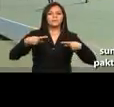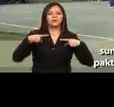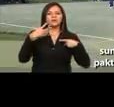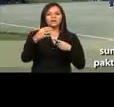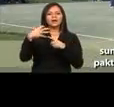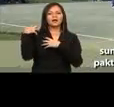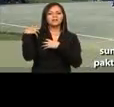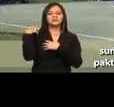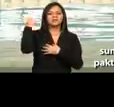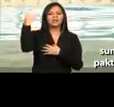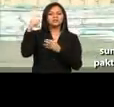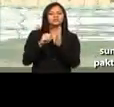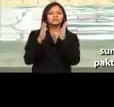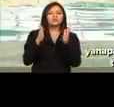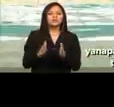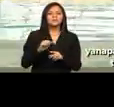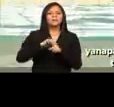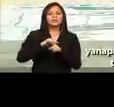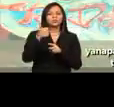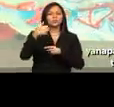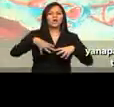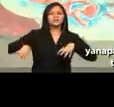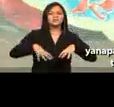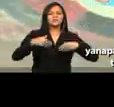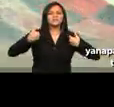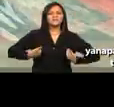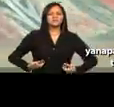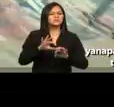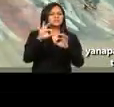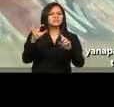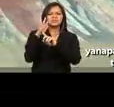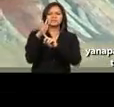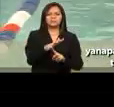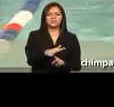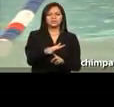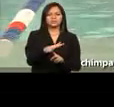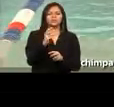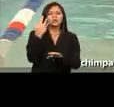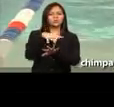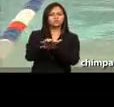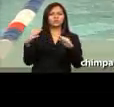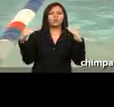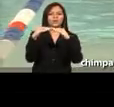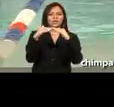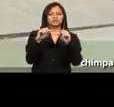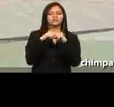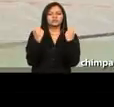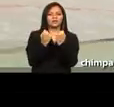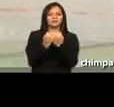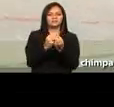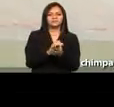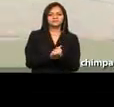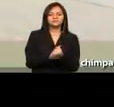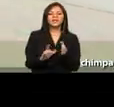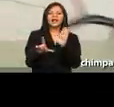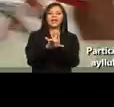constitucional del buen vivir, garantizando el derecho de la ciudadanía a practicar una actividad física sin discrimen y con sentido de inclusión y